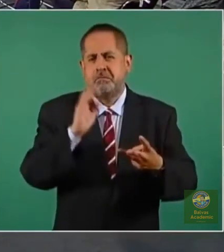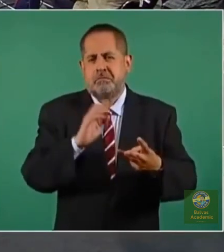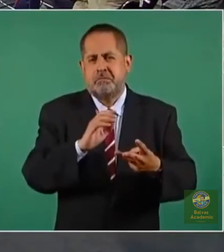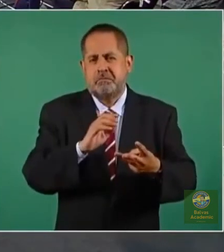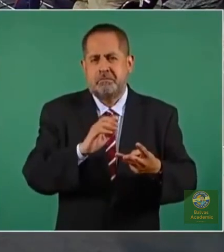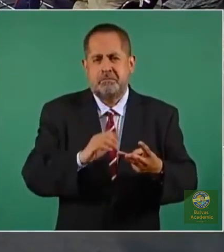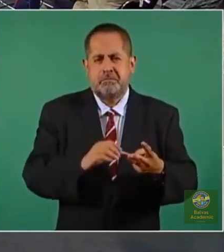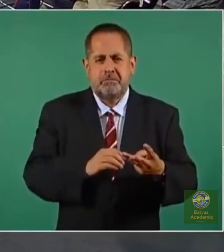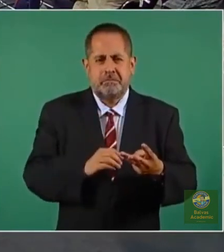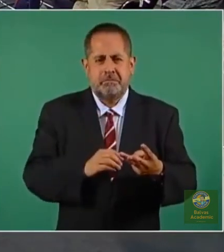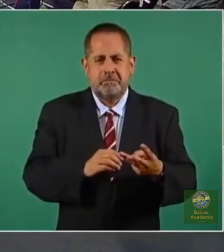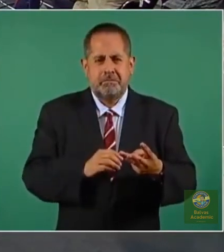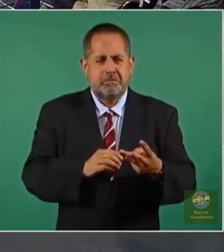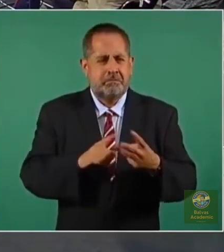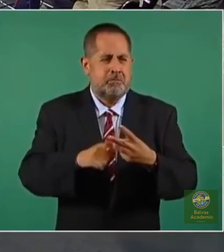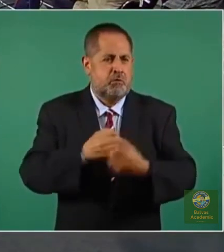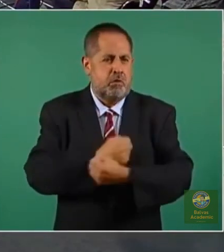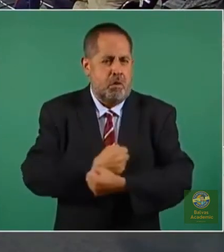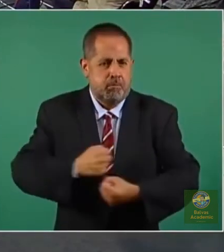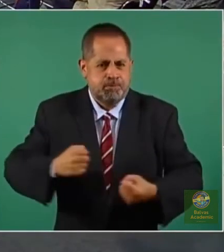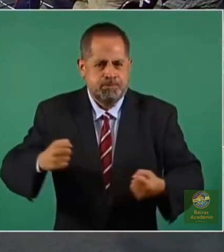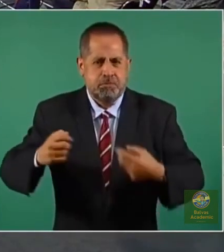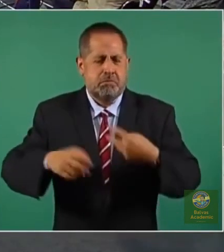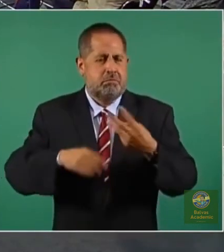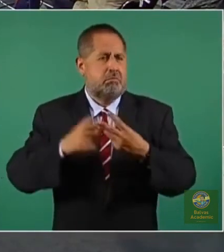la misma obesidad,